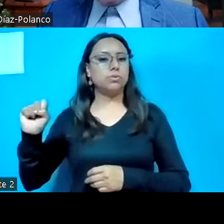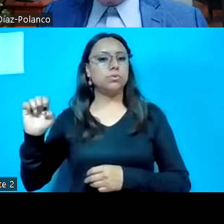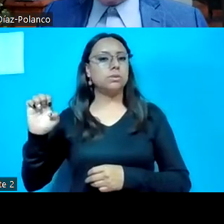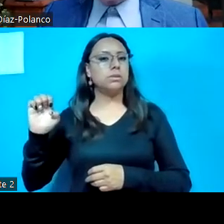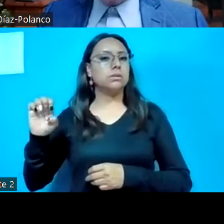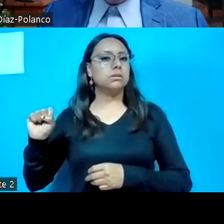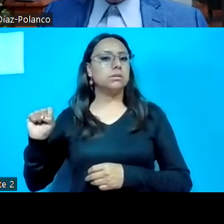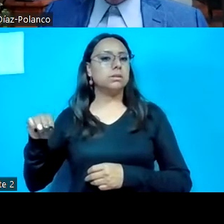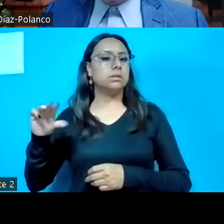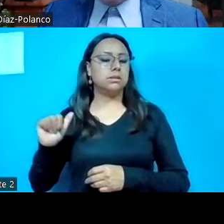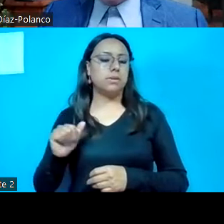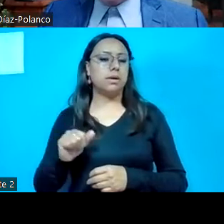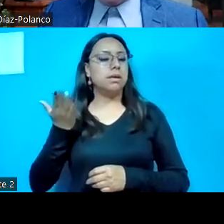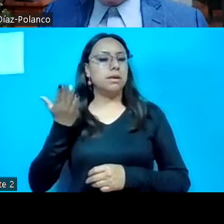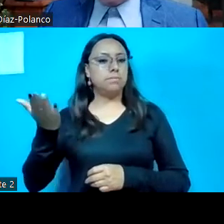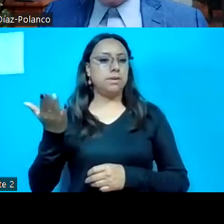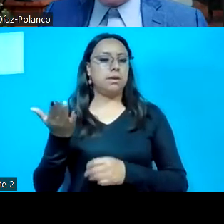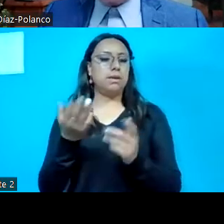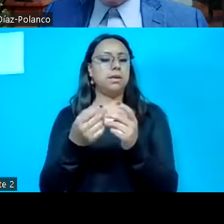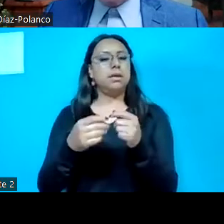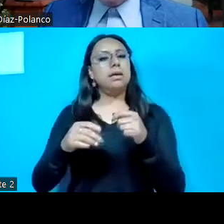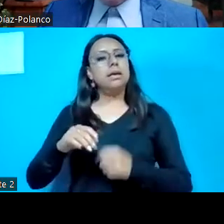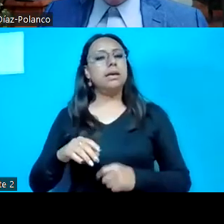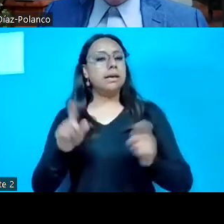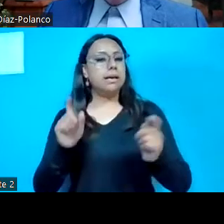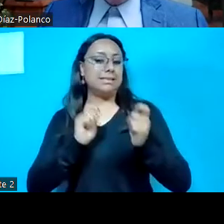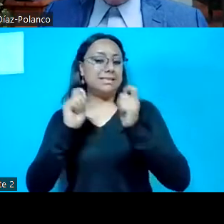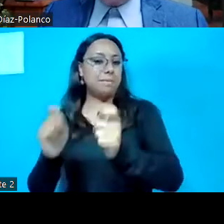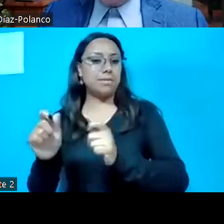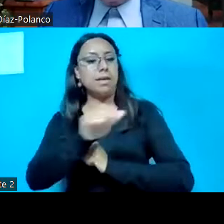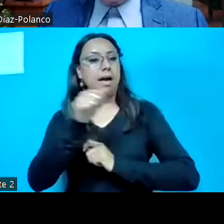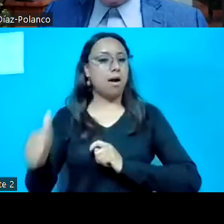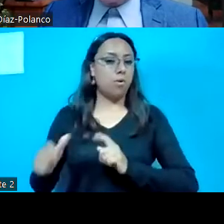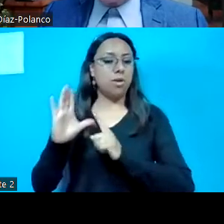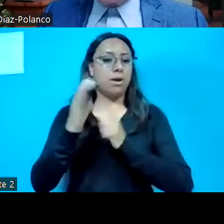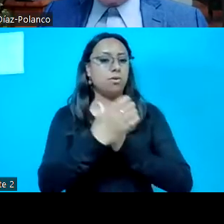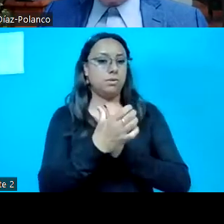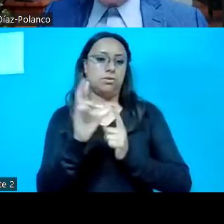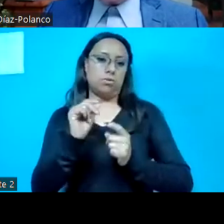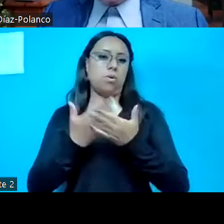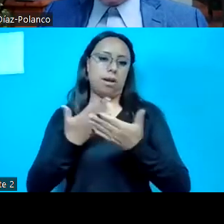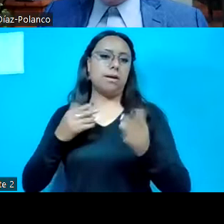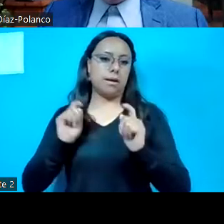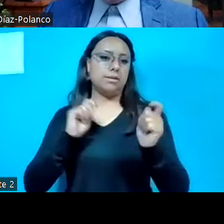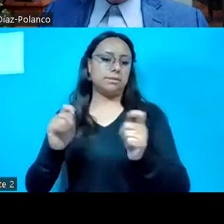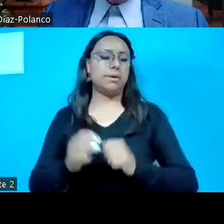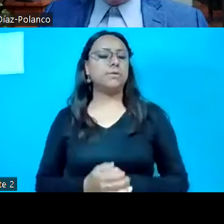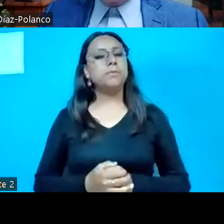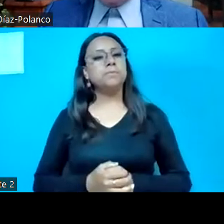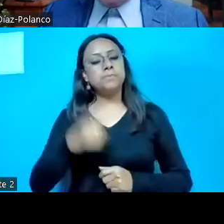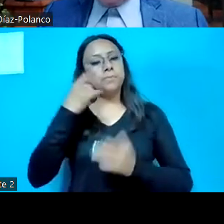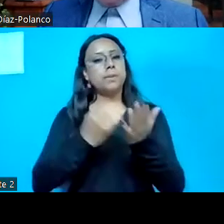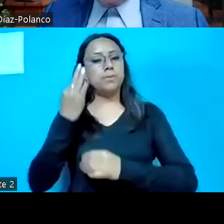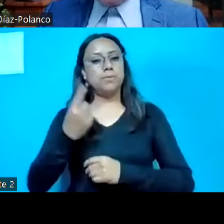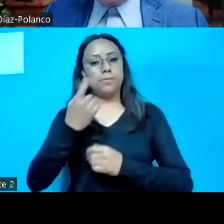cual solicita rectificación de turno para dictaminar una iniciativa. El cuarto, quinto y sexto